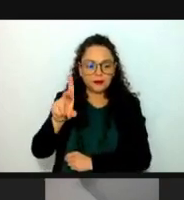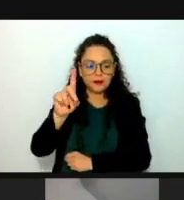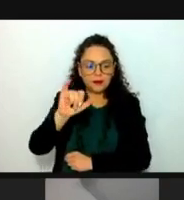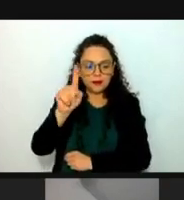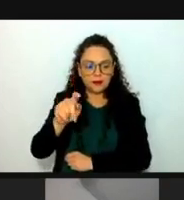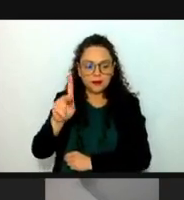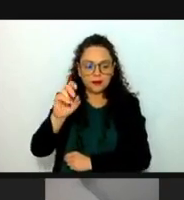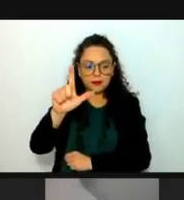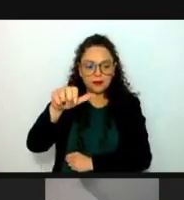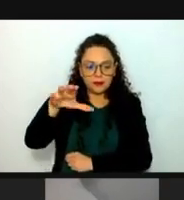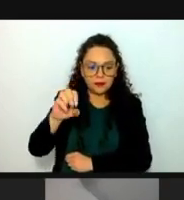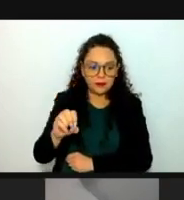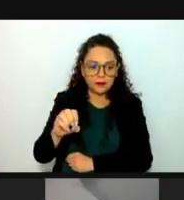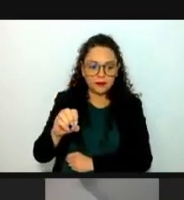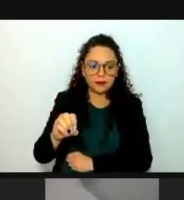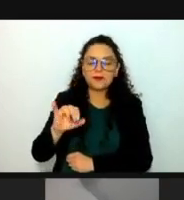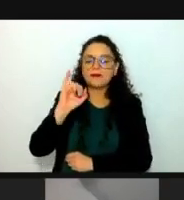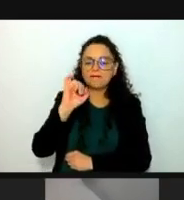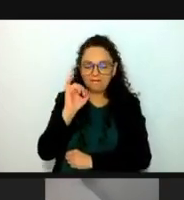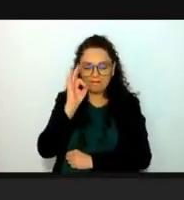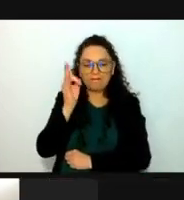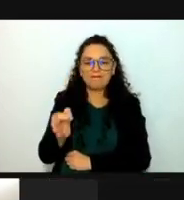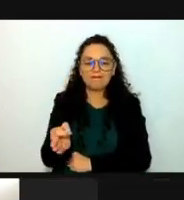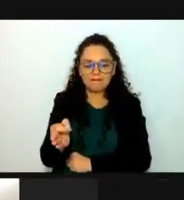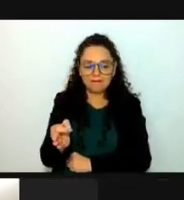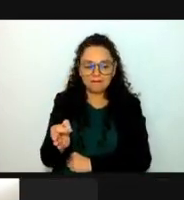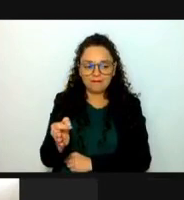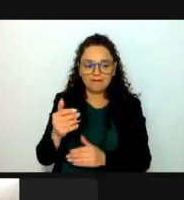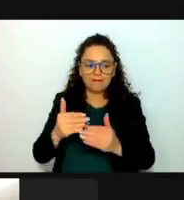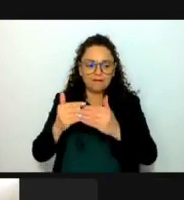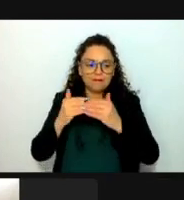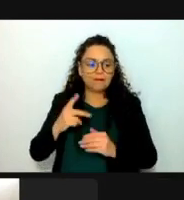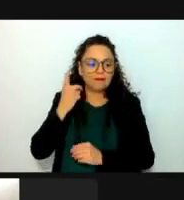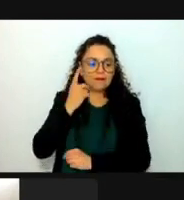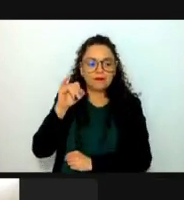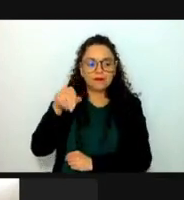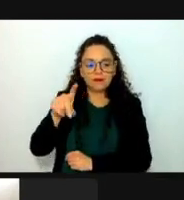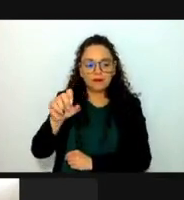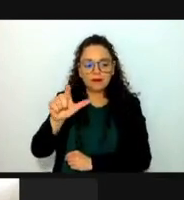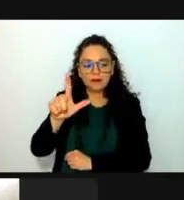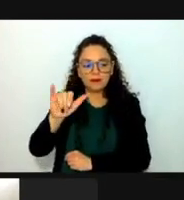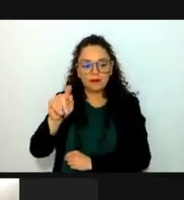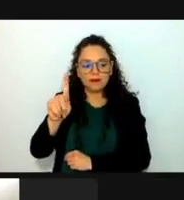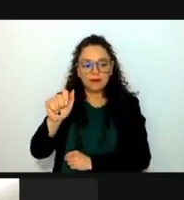Díaz Polanco, a favor. Diputada Indalí Pardillo Cadena.